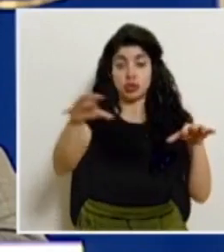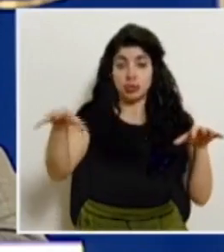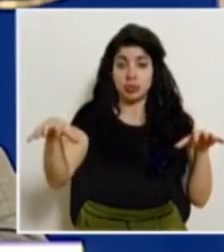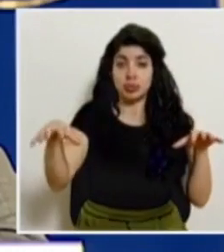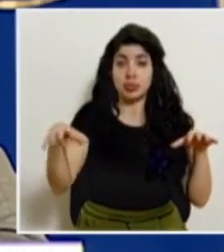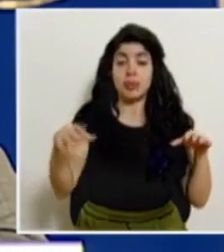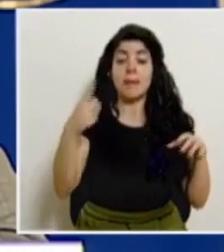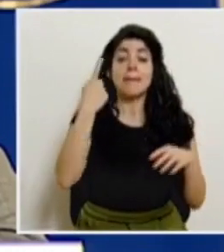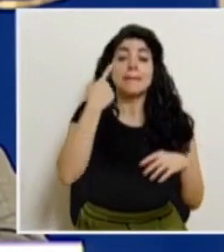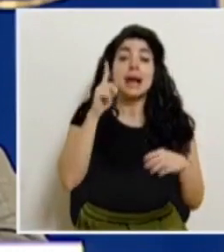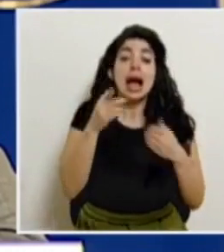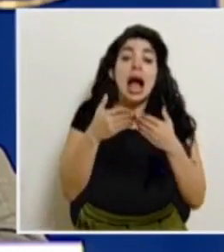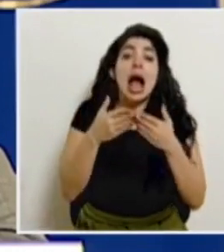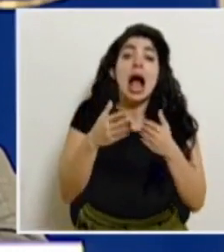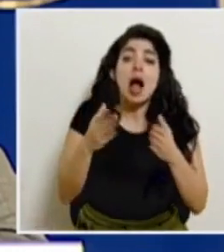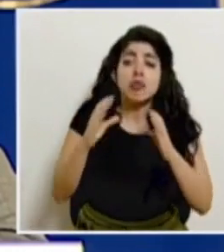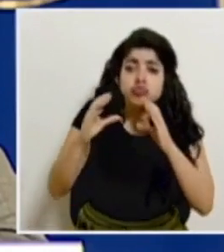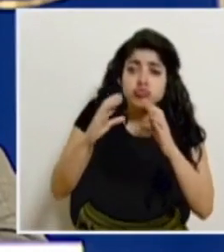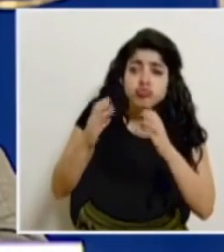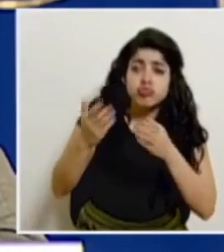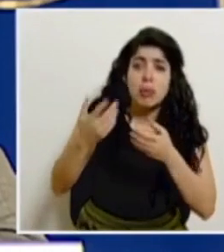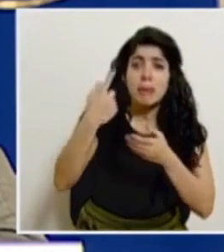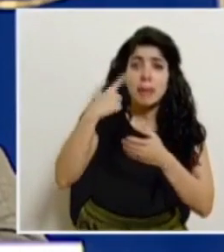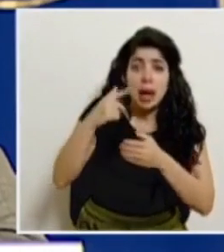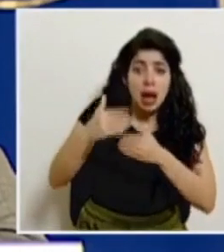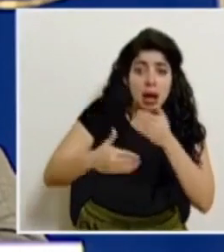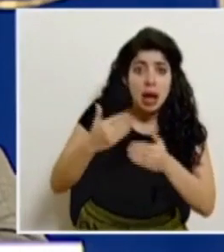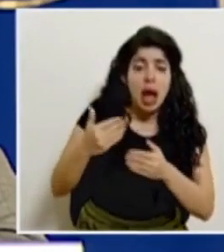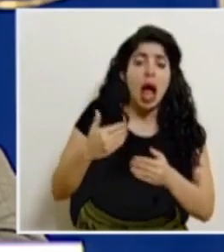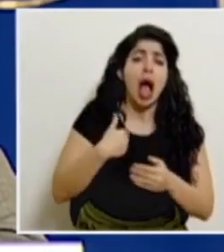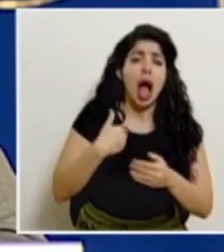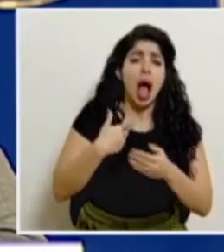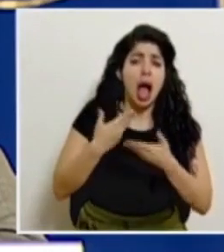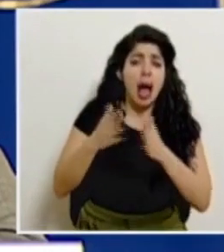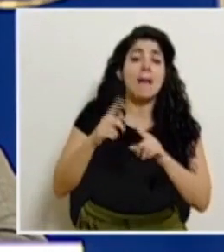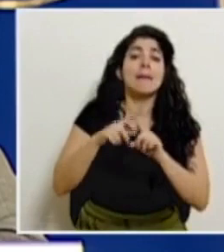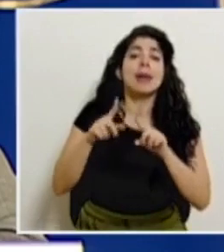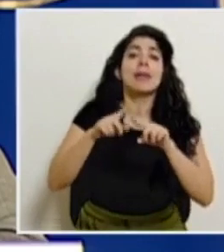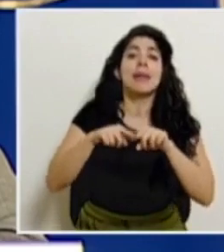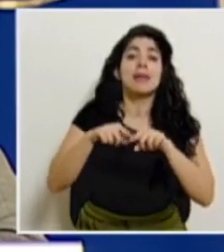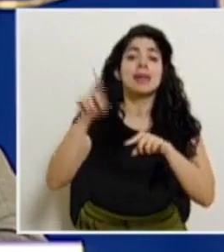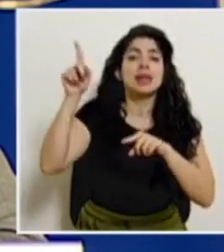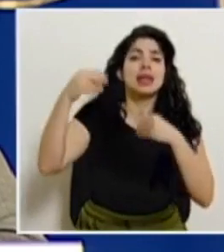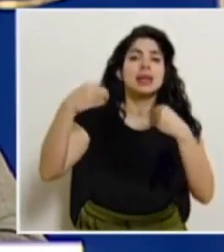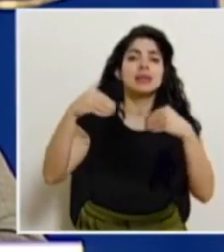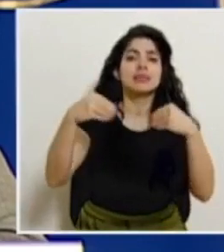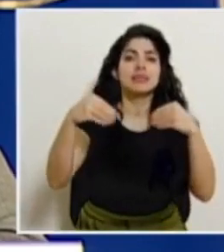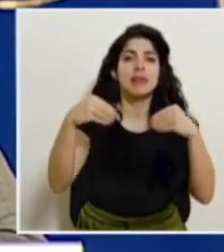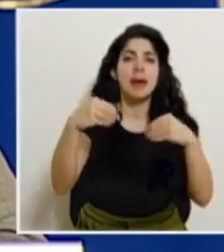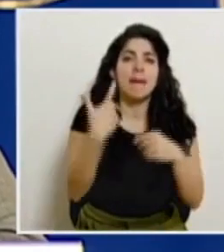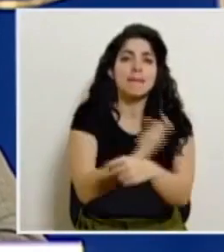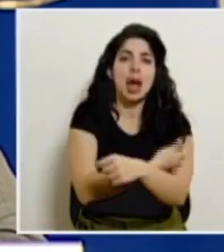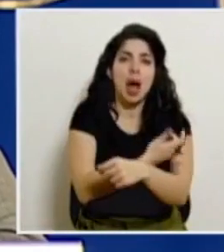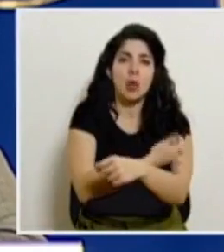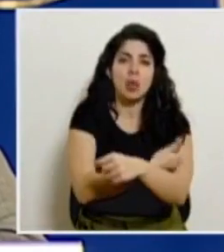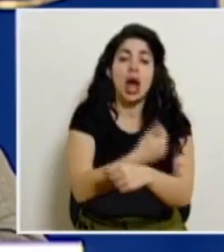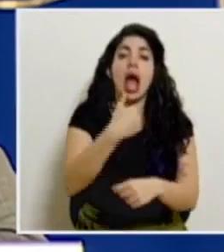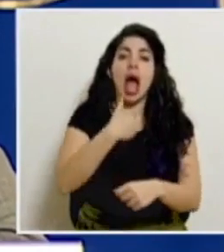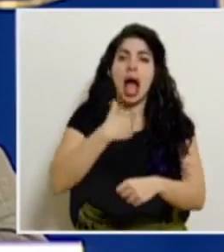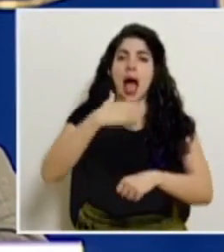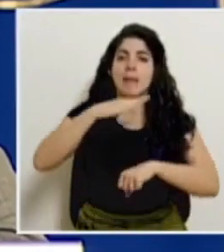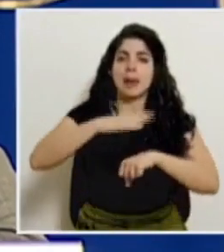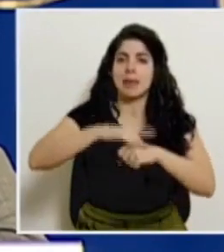la apertura existe para que se pueda avanzar siempre y cuando se tenga la disponibilidad de las vacunas que están aprobadas en el país.